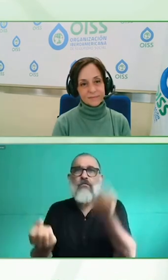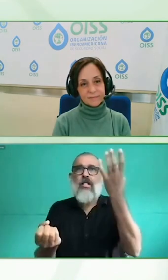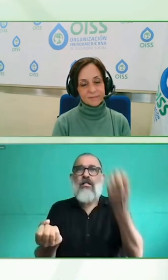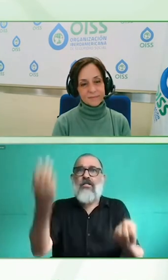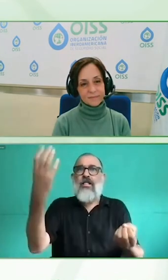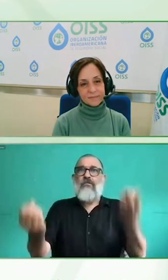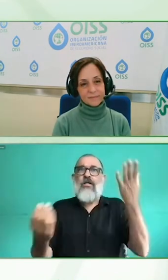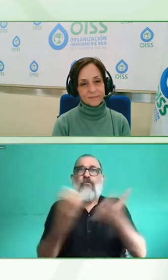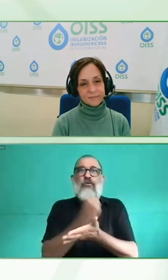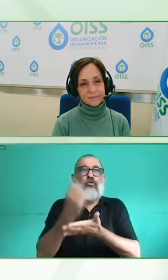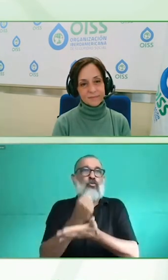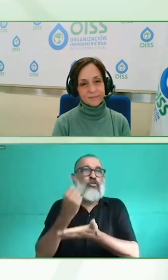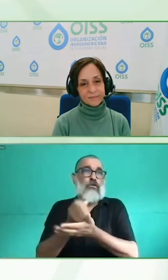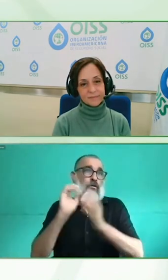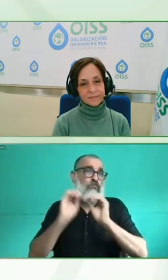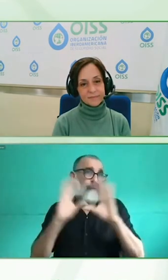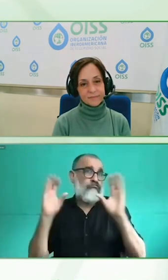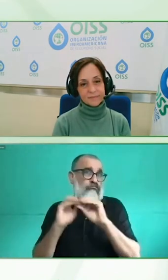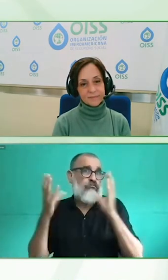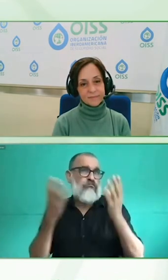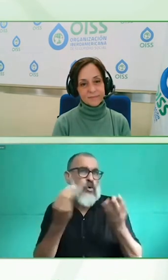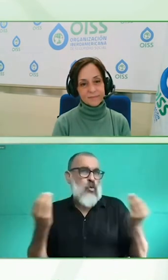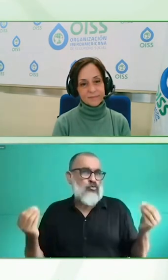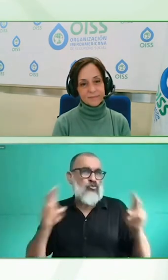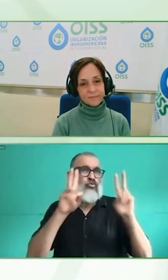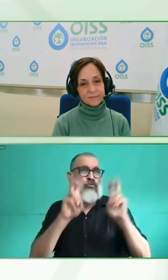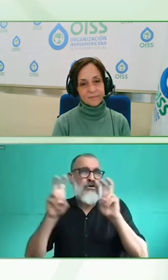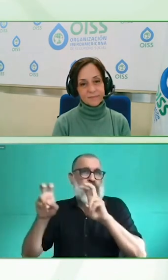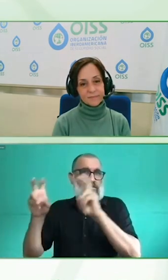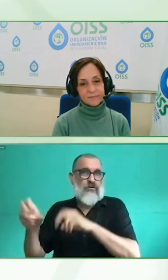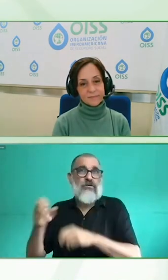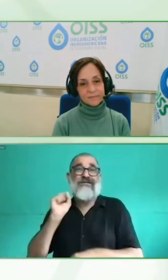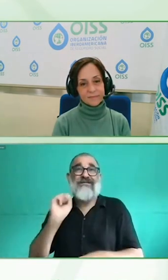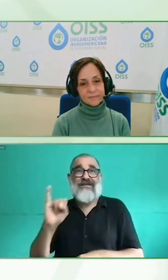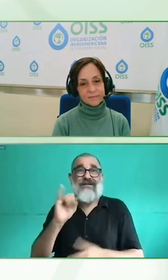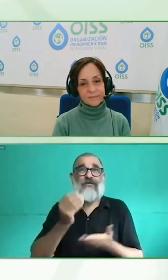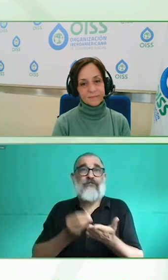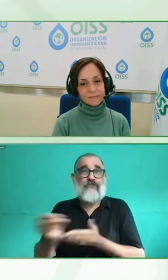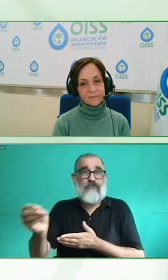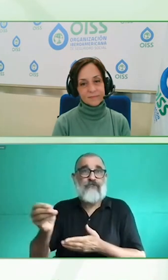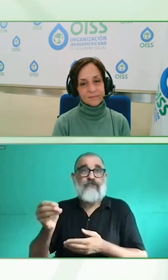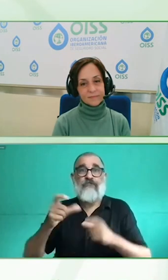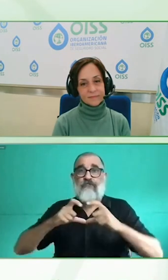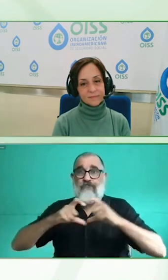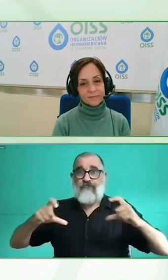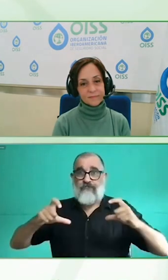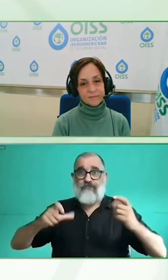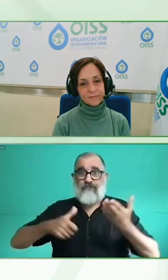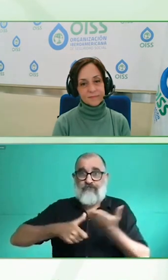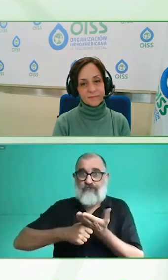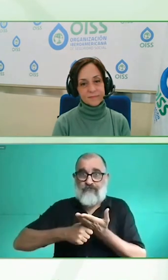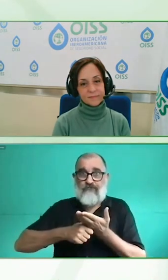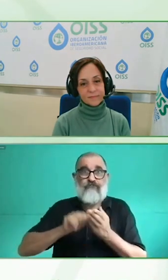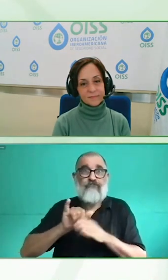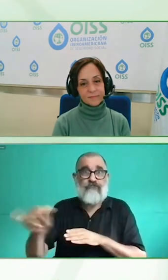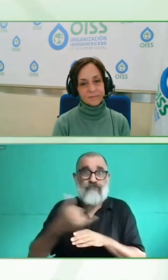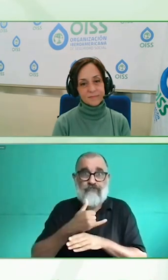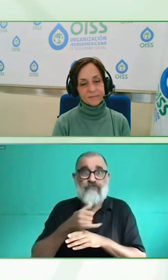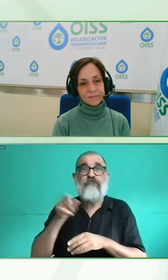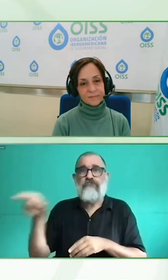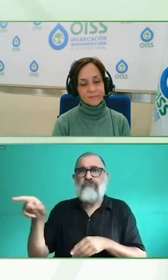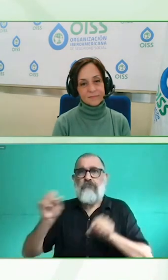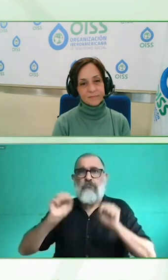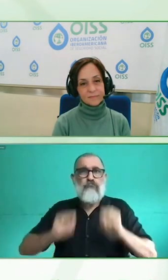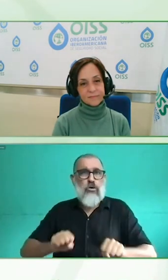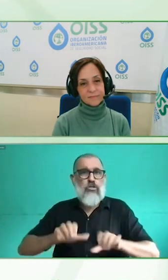incorporar a un montón de consumidores sordos que innecesariamente lo están mandando un canal de atención telefónica, pudiendo hacerlo